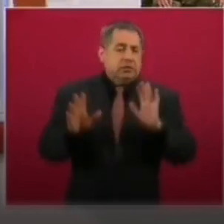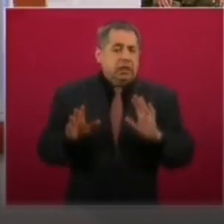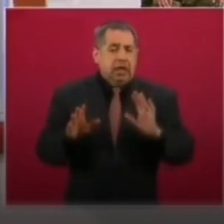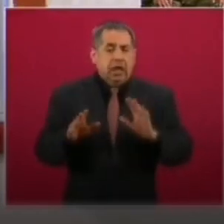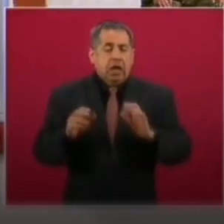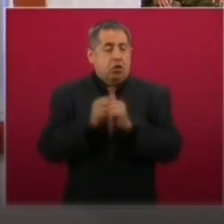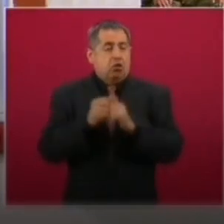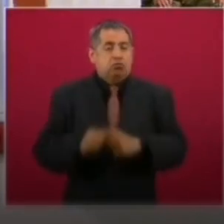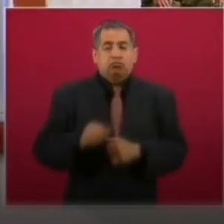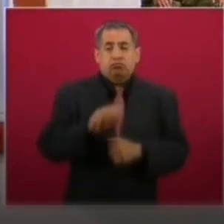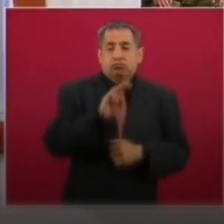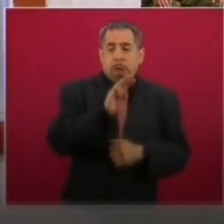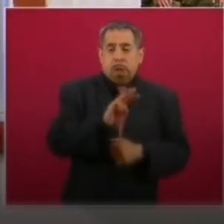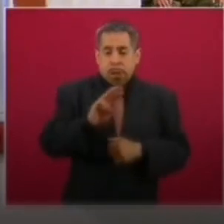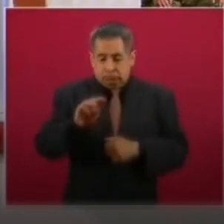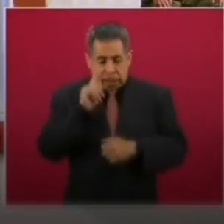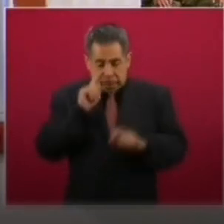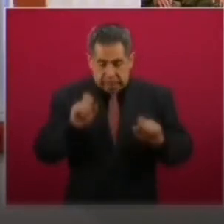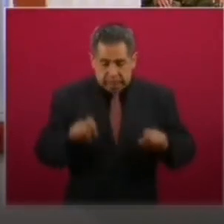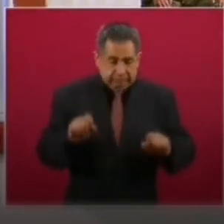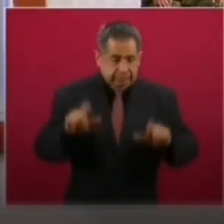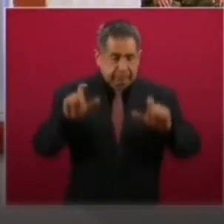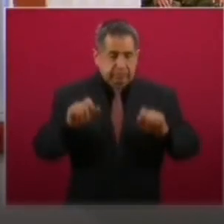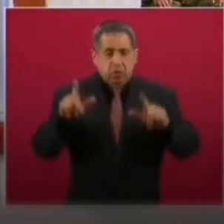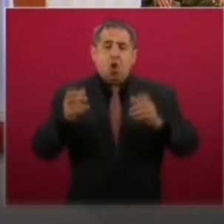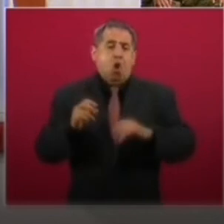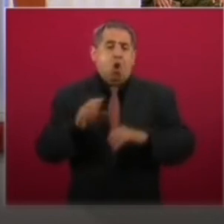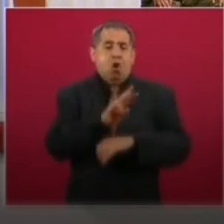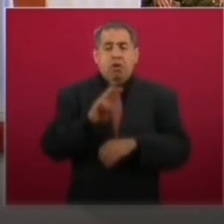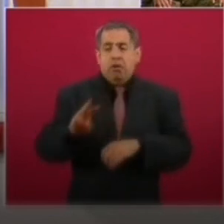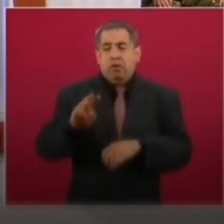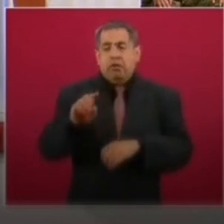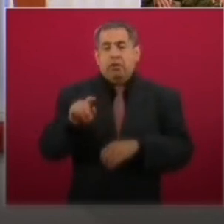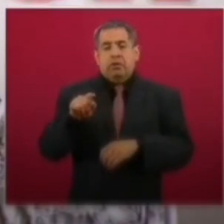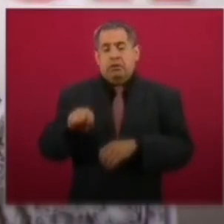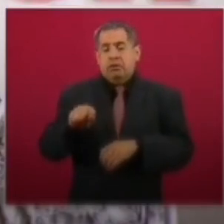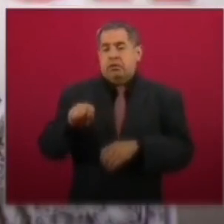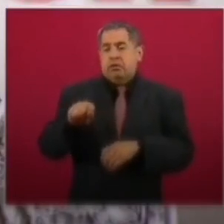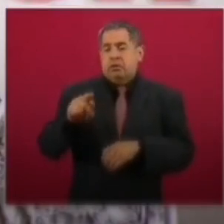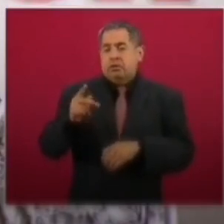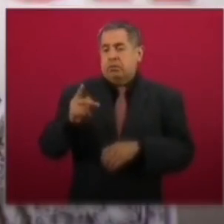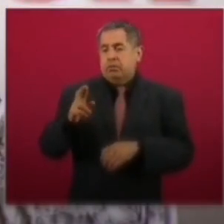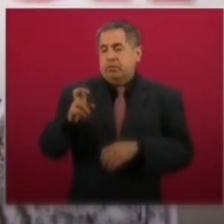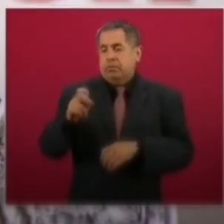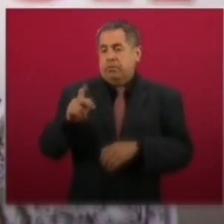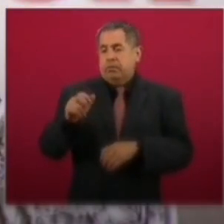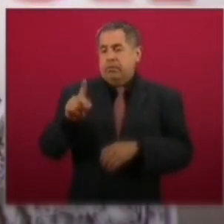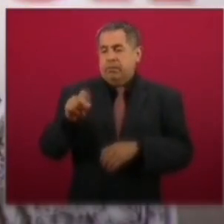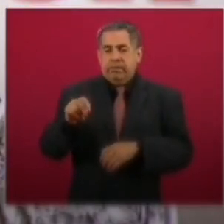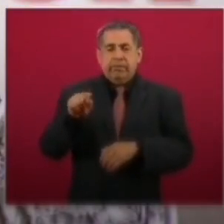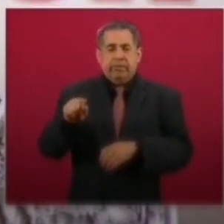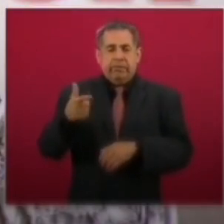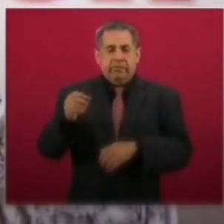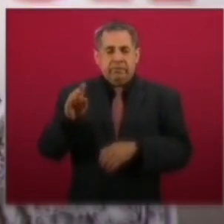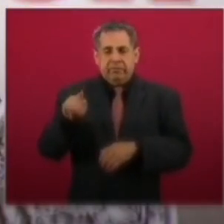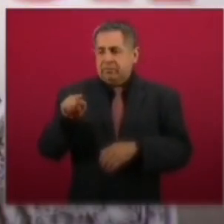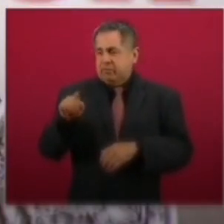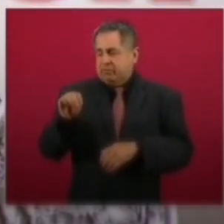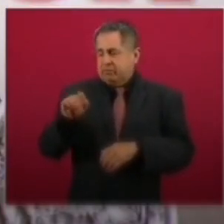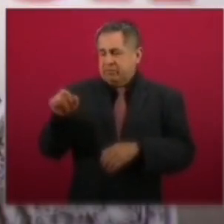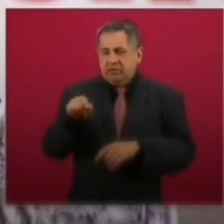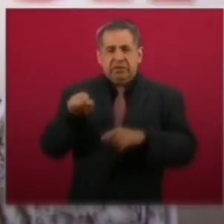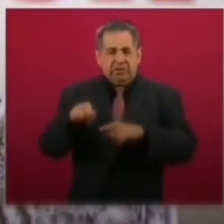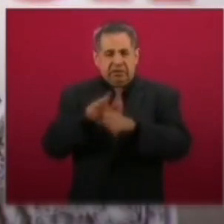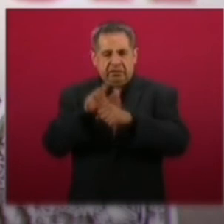a través de la página del servicio y la página de Protección Civil de www.preparados.gob.mx, donde van a